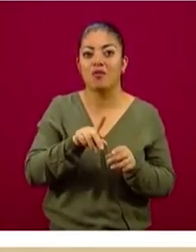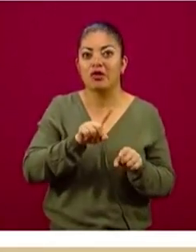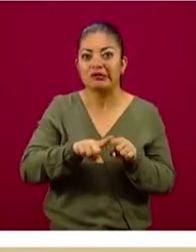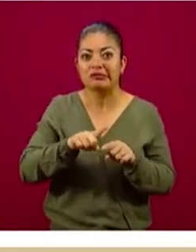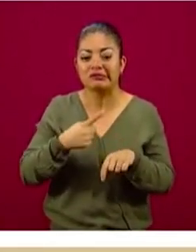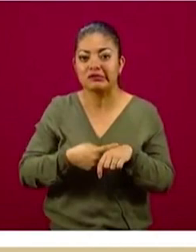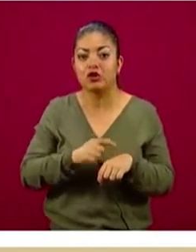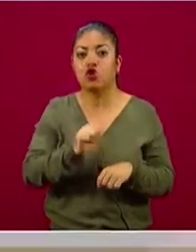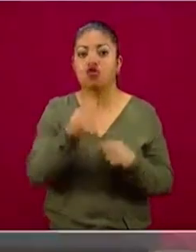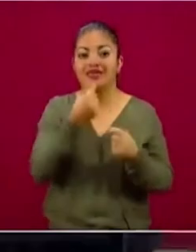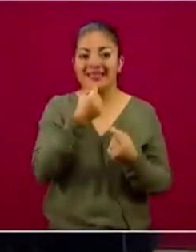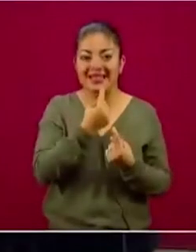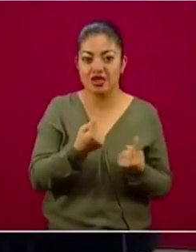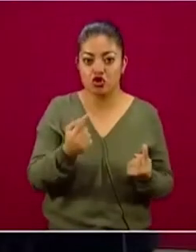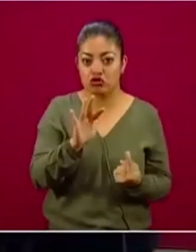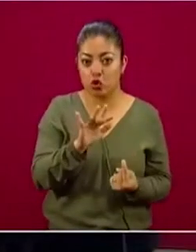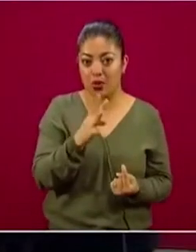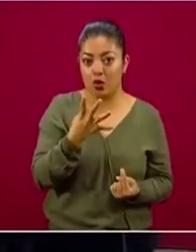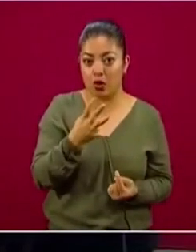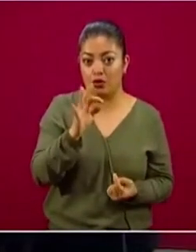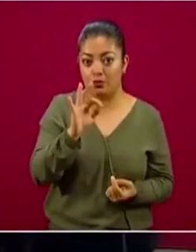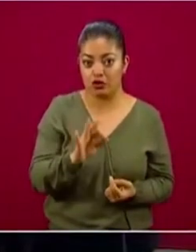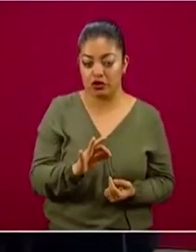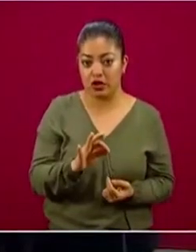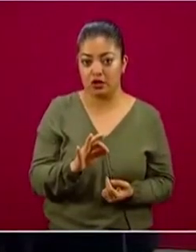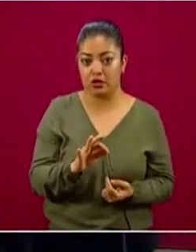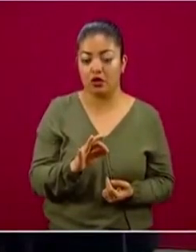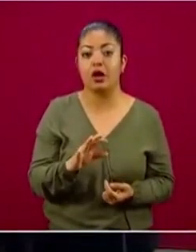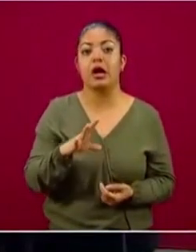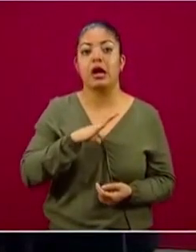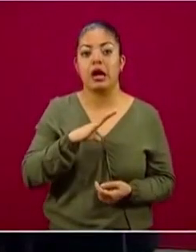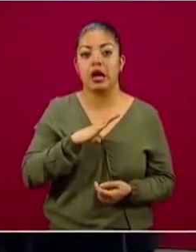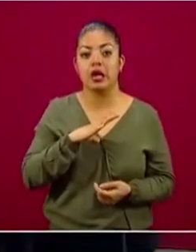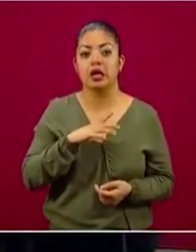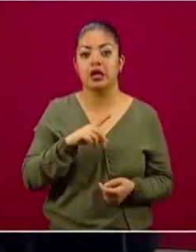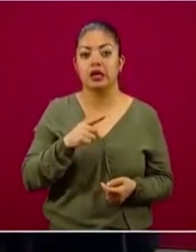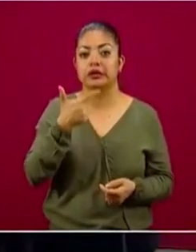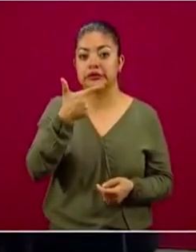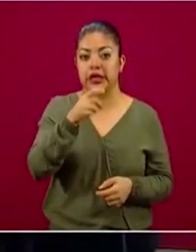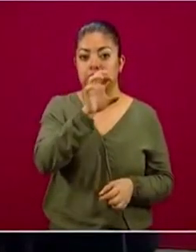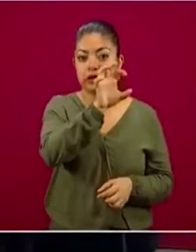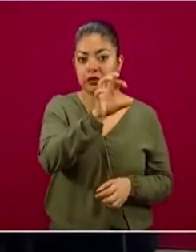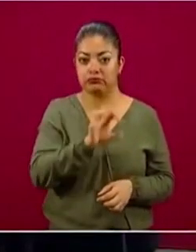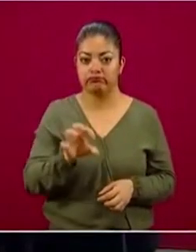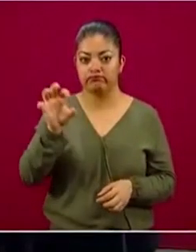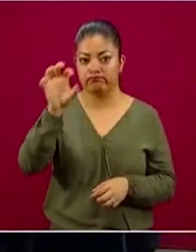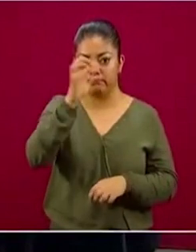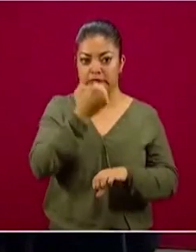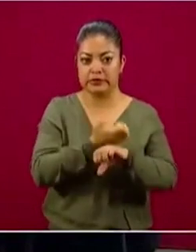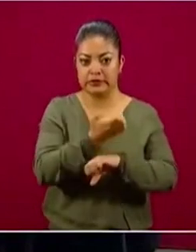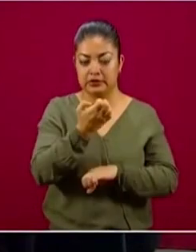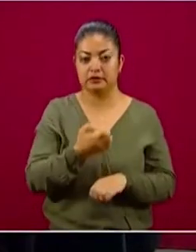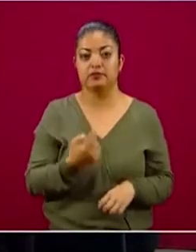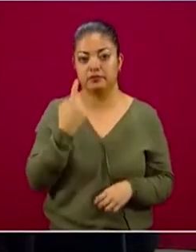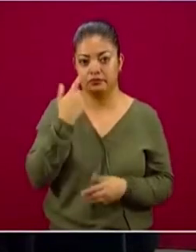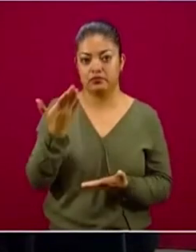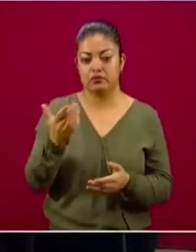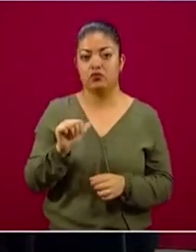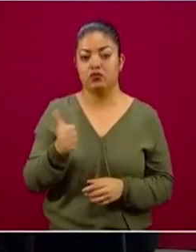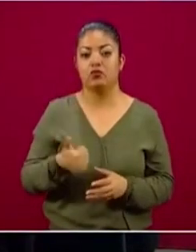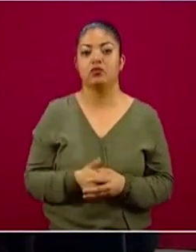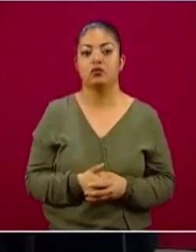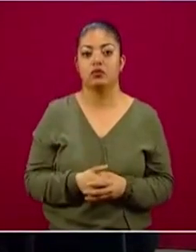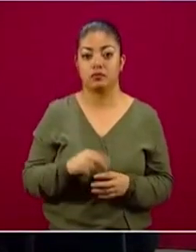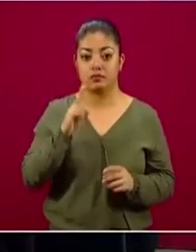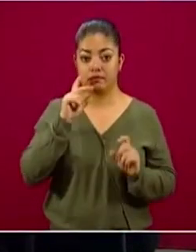ciento fueron niños y hay una distribución en siete entidades federativas. La siguiente, por favor. En